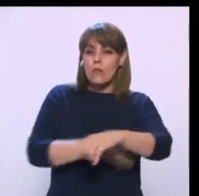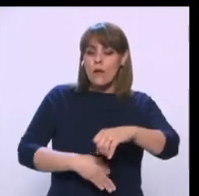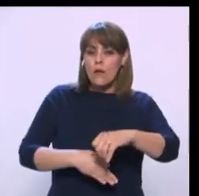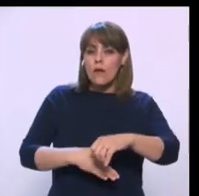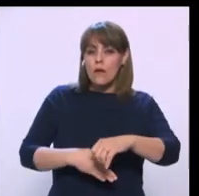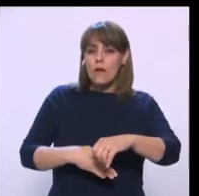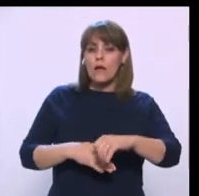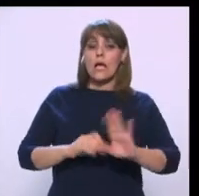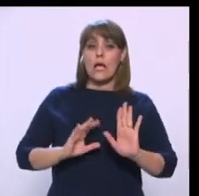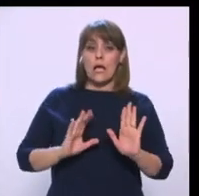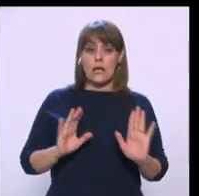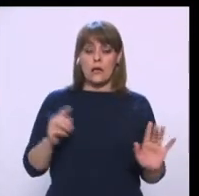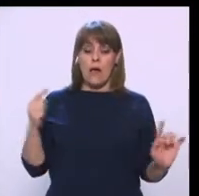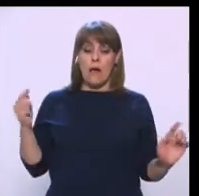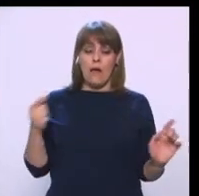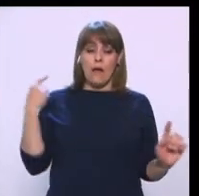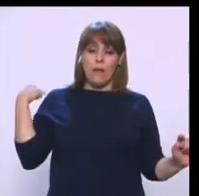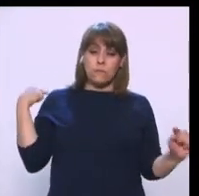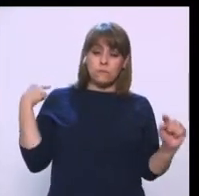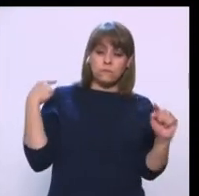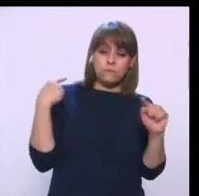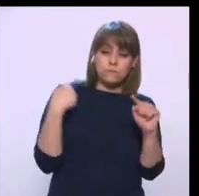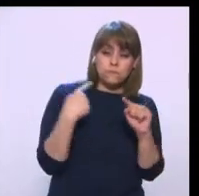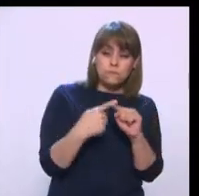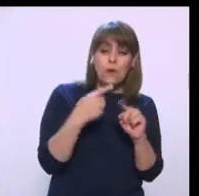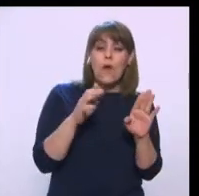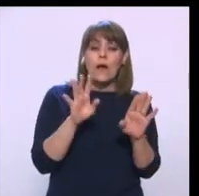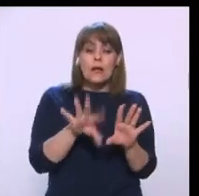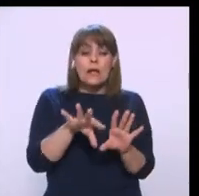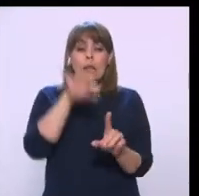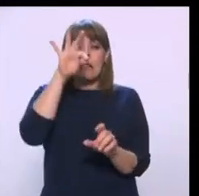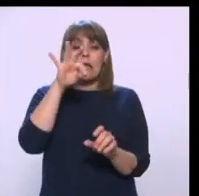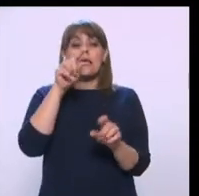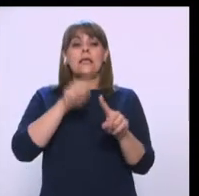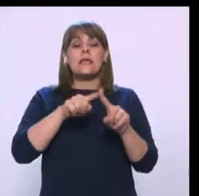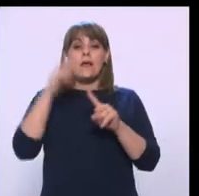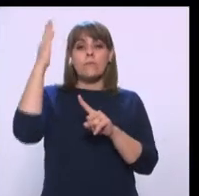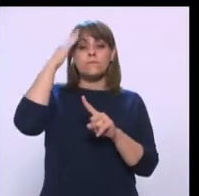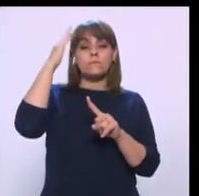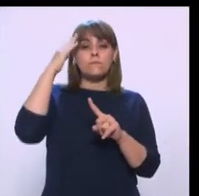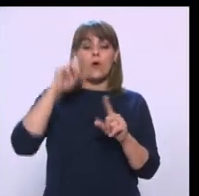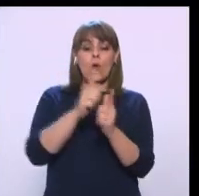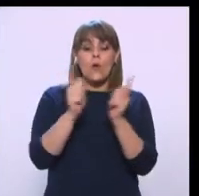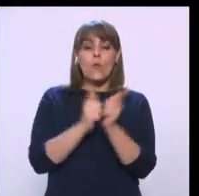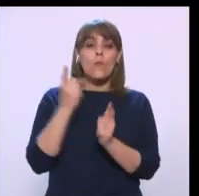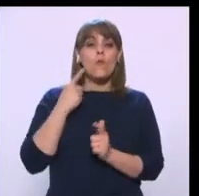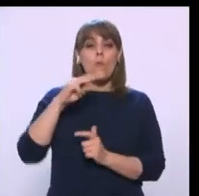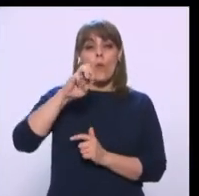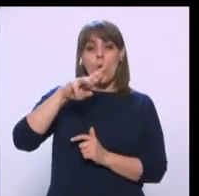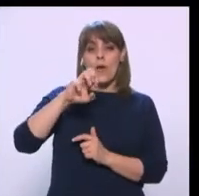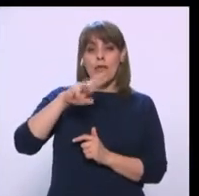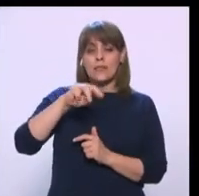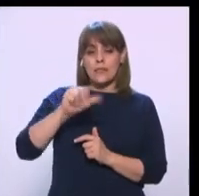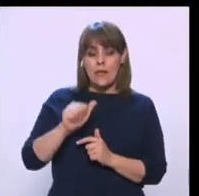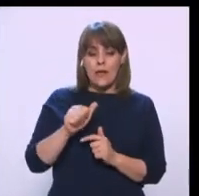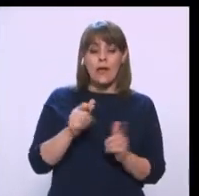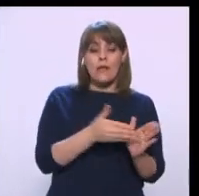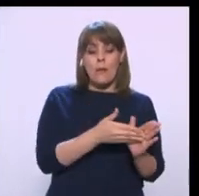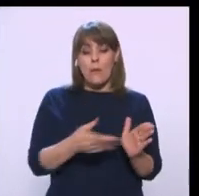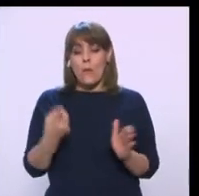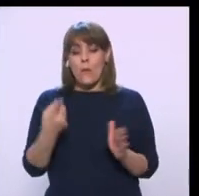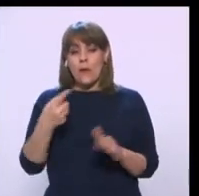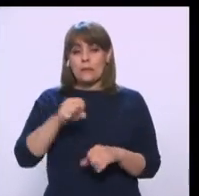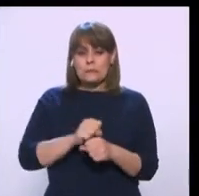terminó el largo proceso para renovar la dirigencia de Morena Y después de varias semanas de fuertes declaraciones, relaciones